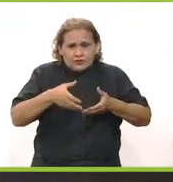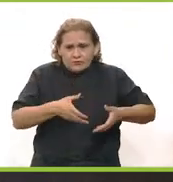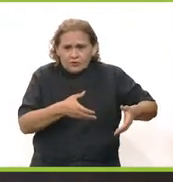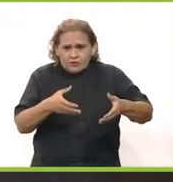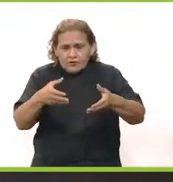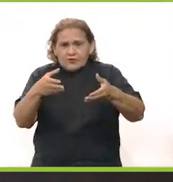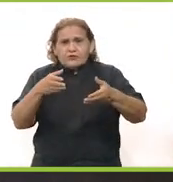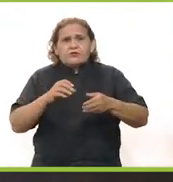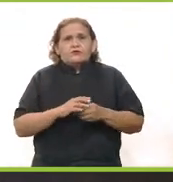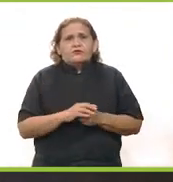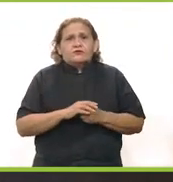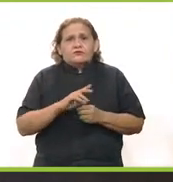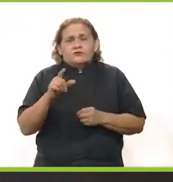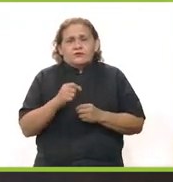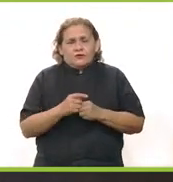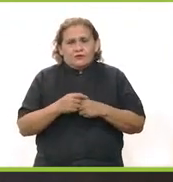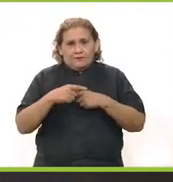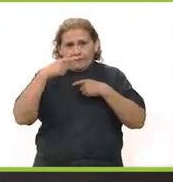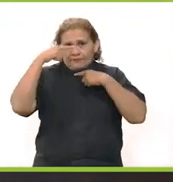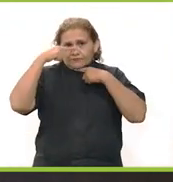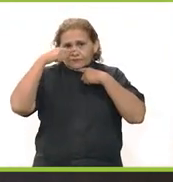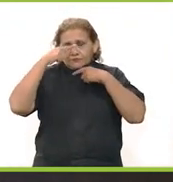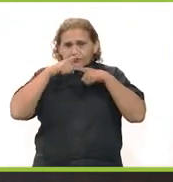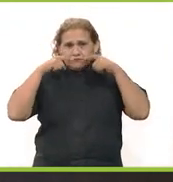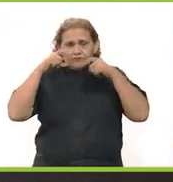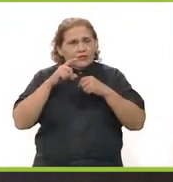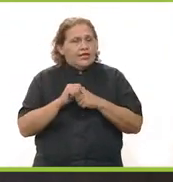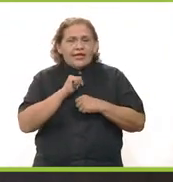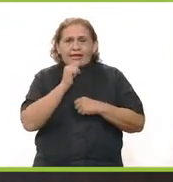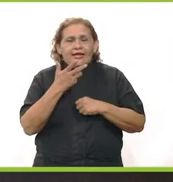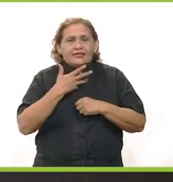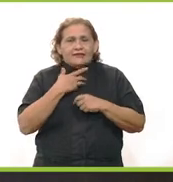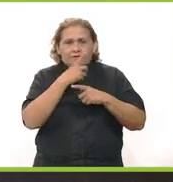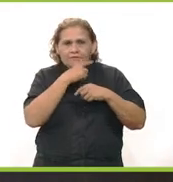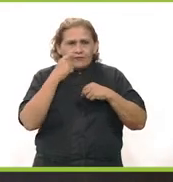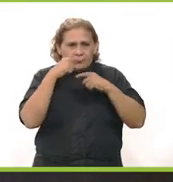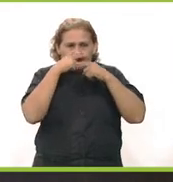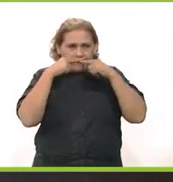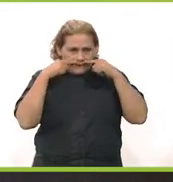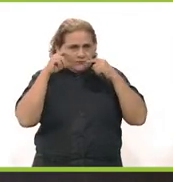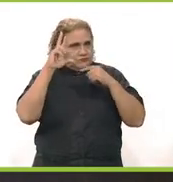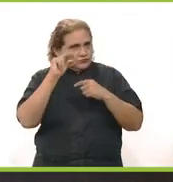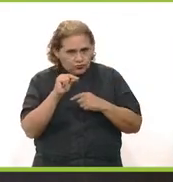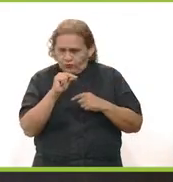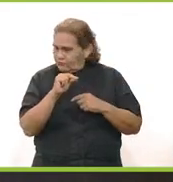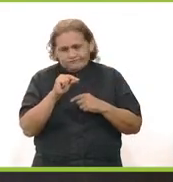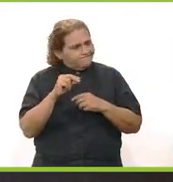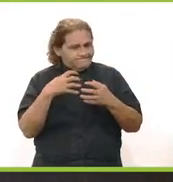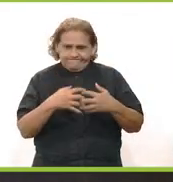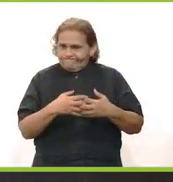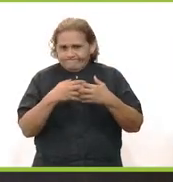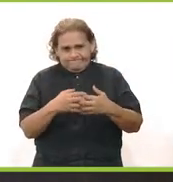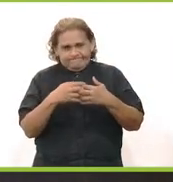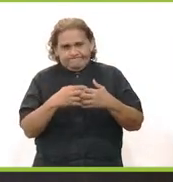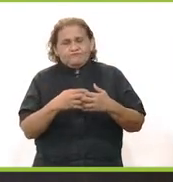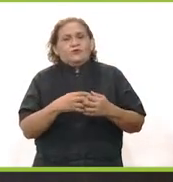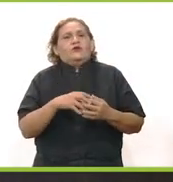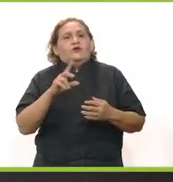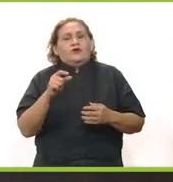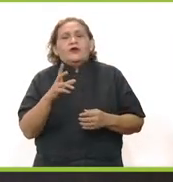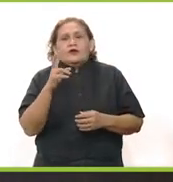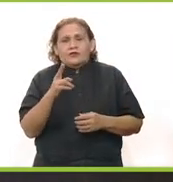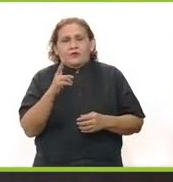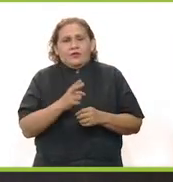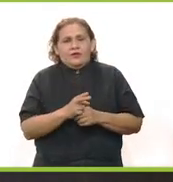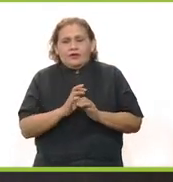cuando salgamos a la cara, bien utilizar el cubrebocas del puente de la nariz a la barbilla, nada de tener el cubrebocas con la nariz de fuera, eso no funciona para